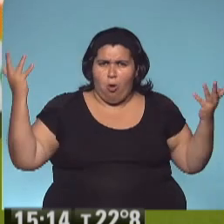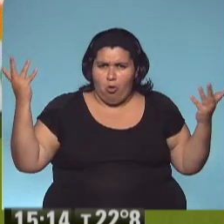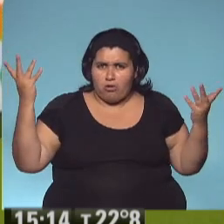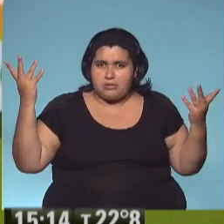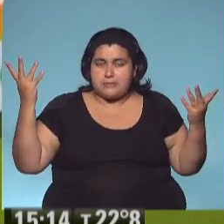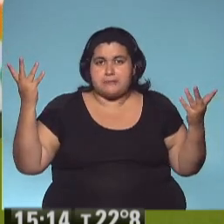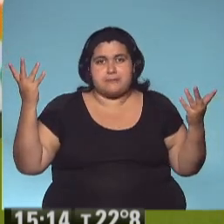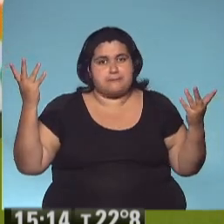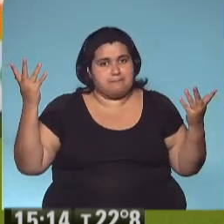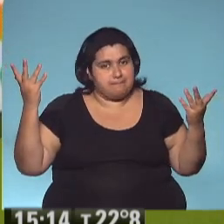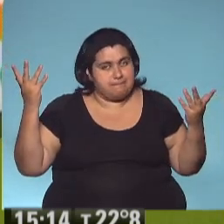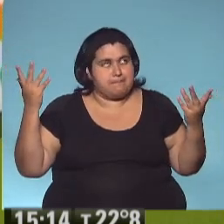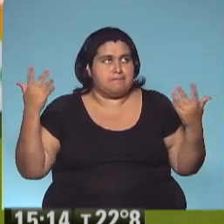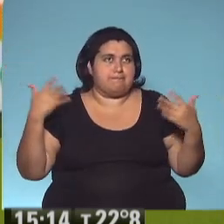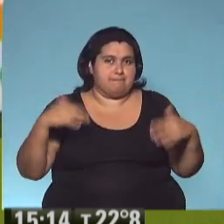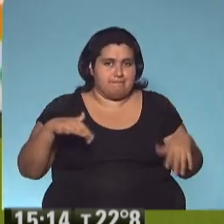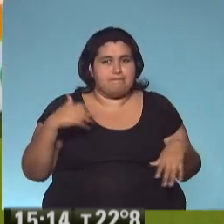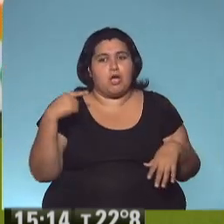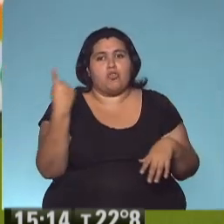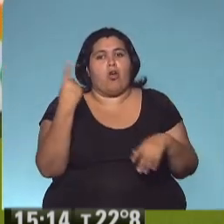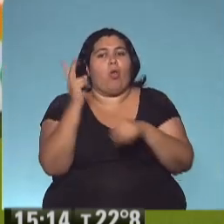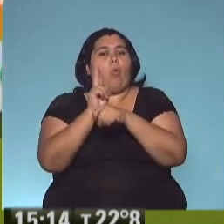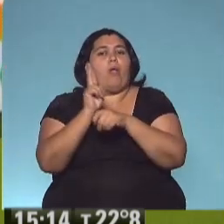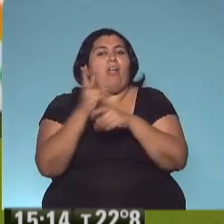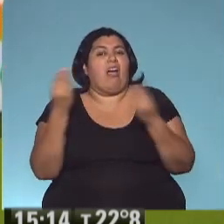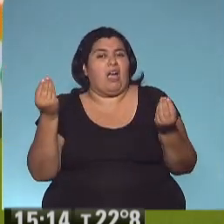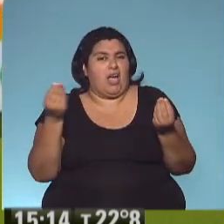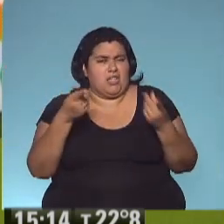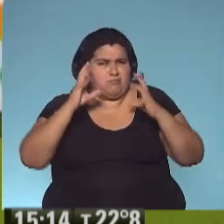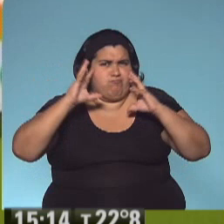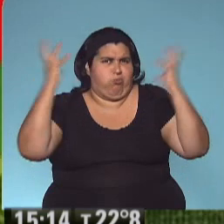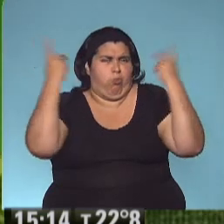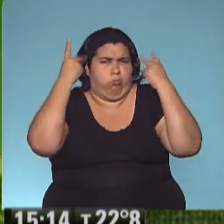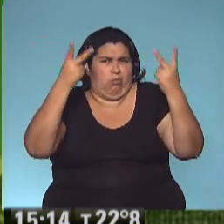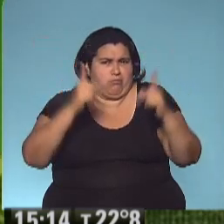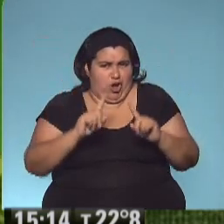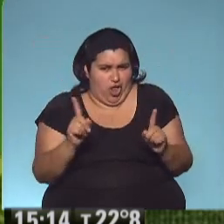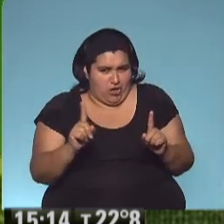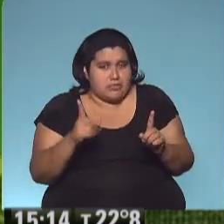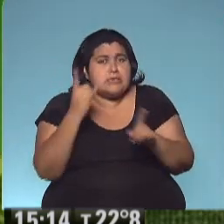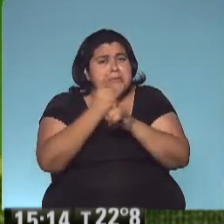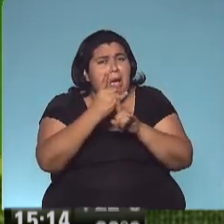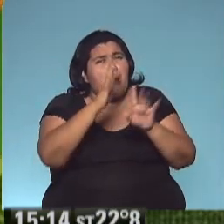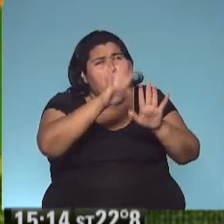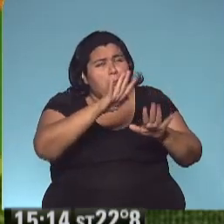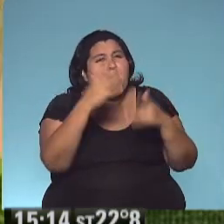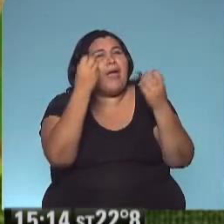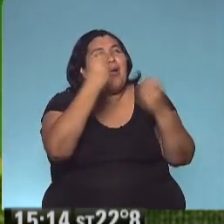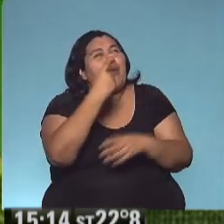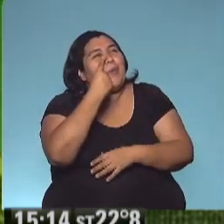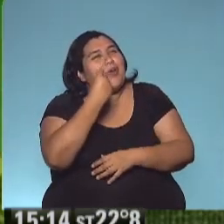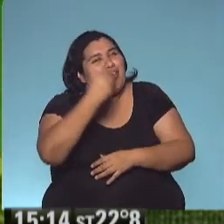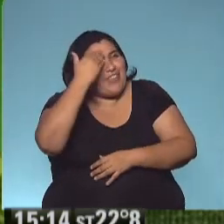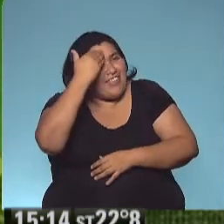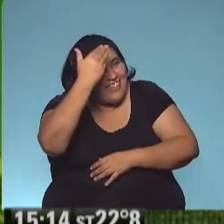Bueno, todos cuidaban mucho que el ogronte no se enojara. Siempre le decían, buenos días, señor